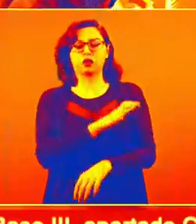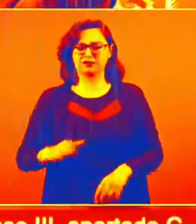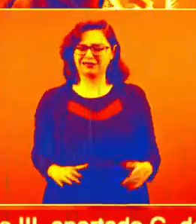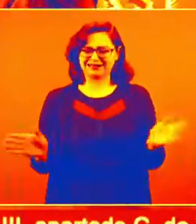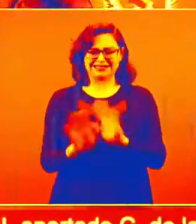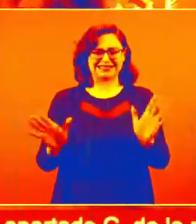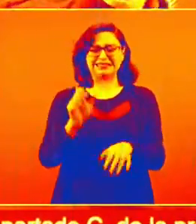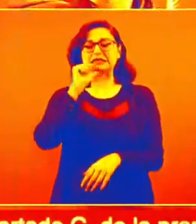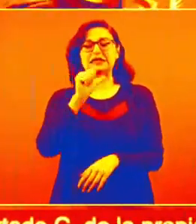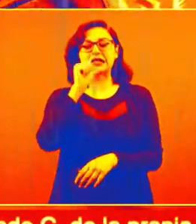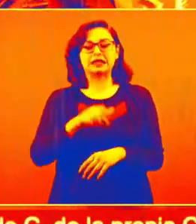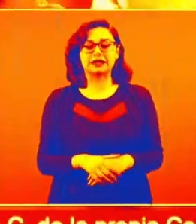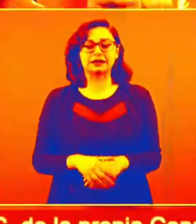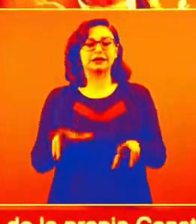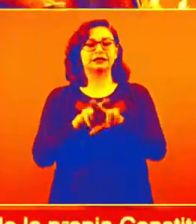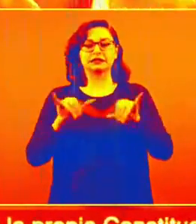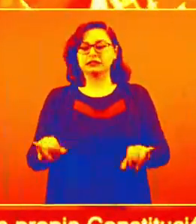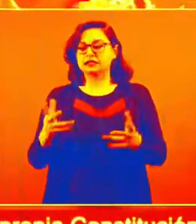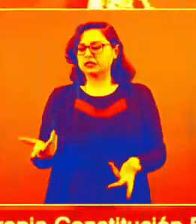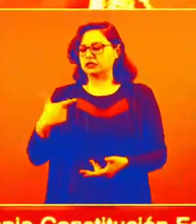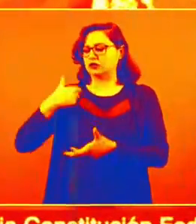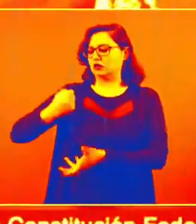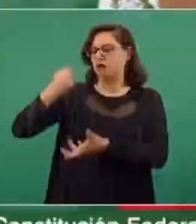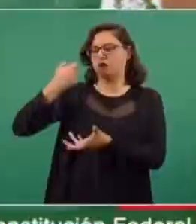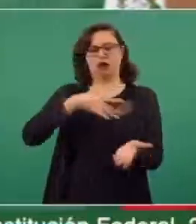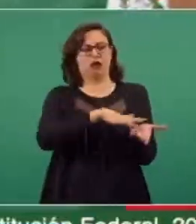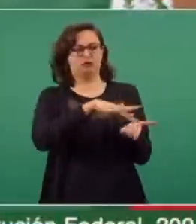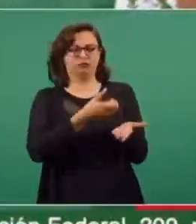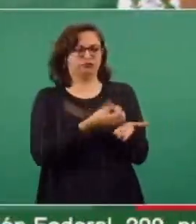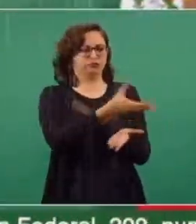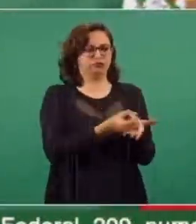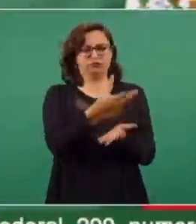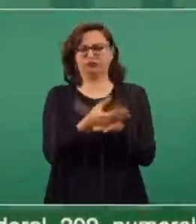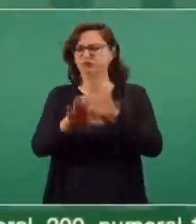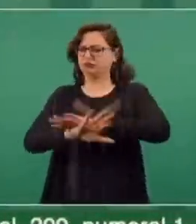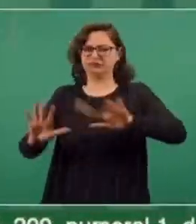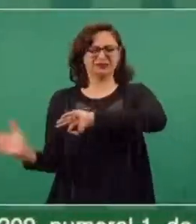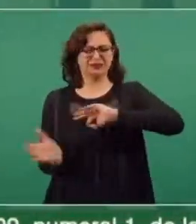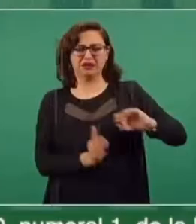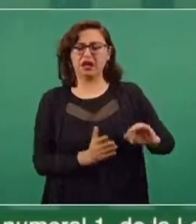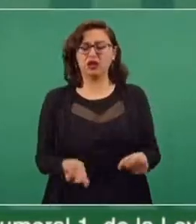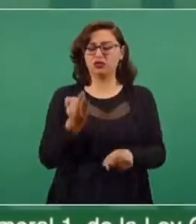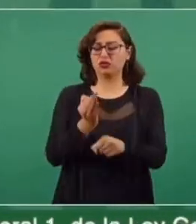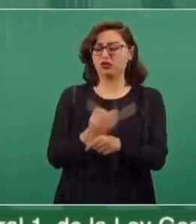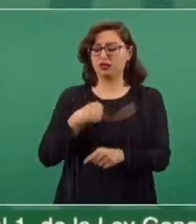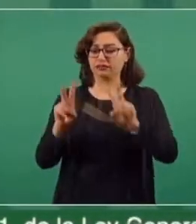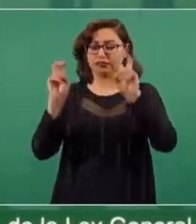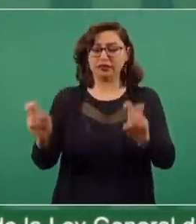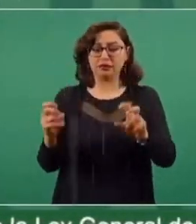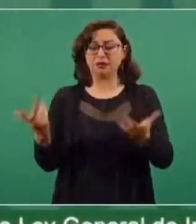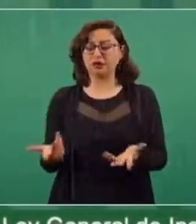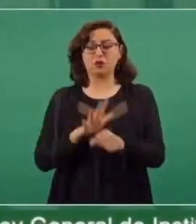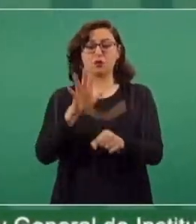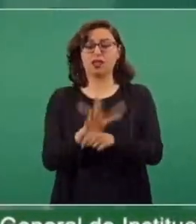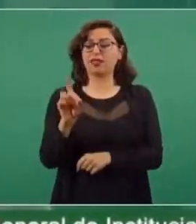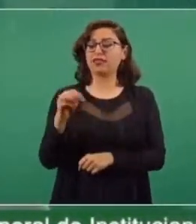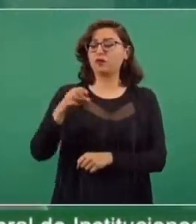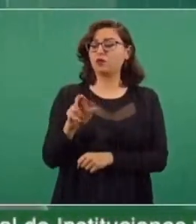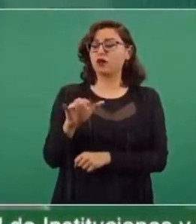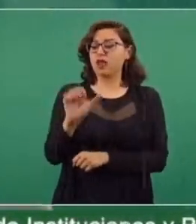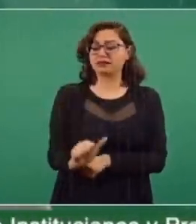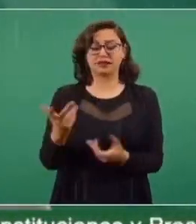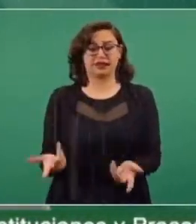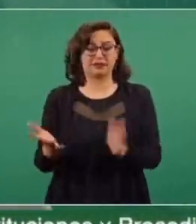utilizando recursos públicos para favorecer a un partido, para favorecer a un candidato. No, esto es hablar de la democracia. Sí, México se hundió fue por la falta de